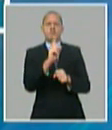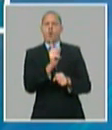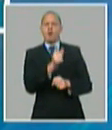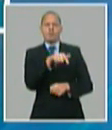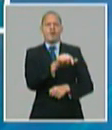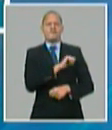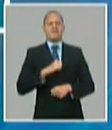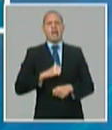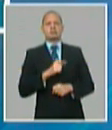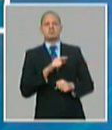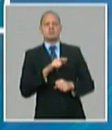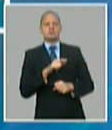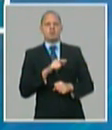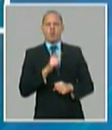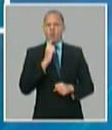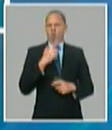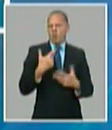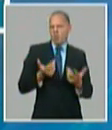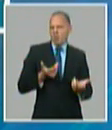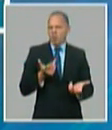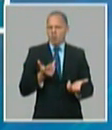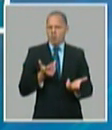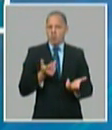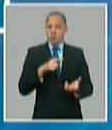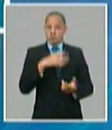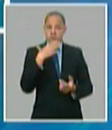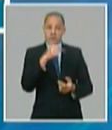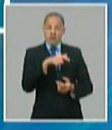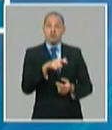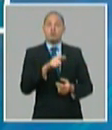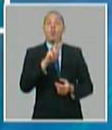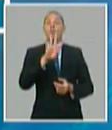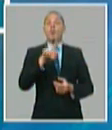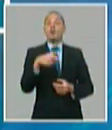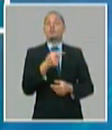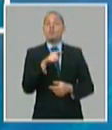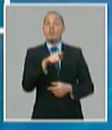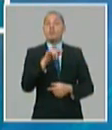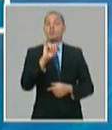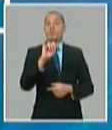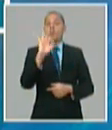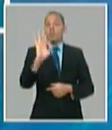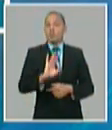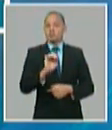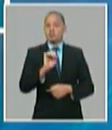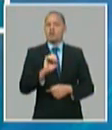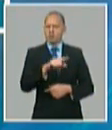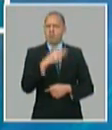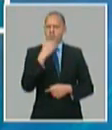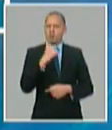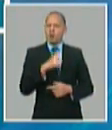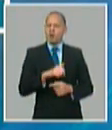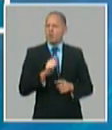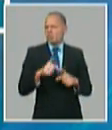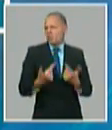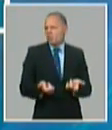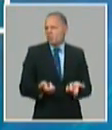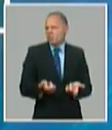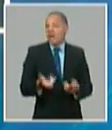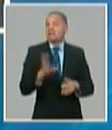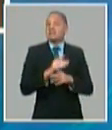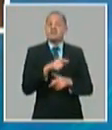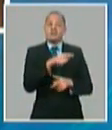el 1,6% el próximo año ¿por qué digo que es bueno? porque la tasa de desocupación mide las personas que buscan